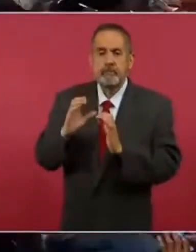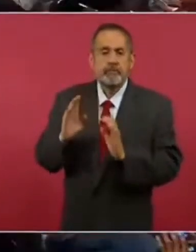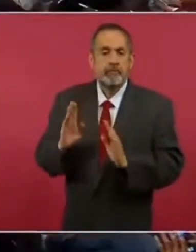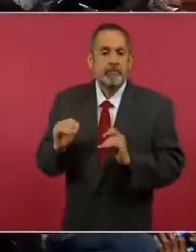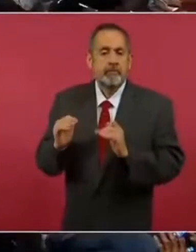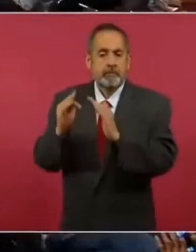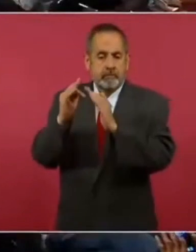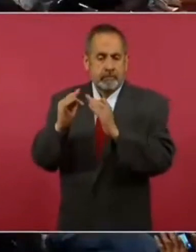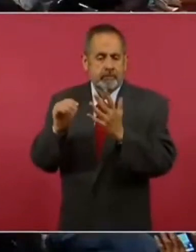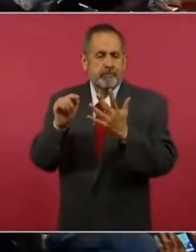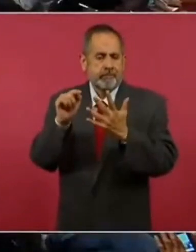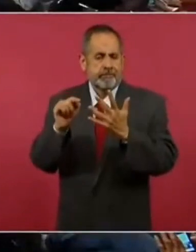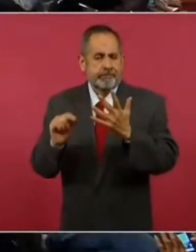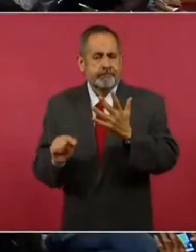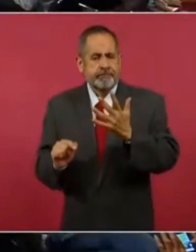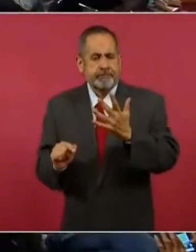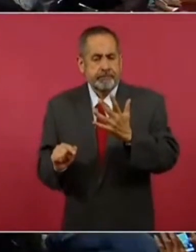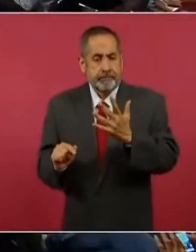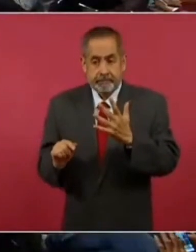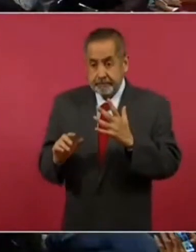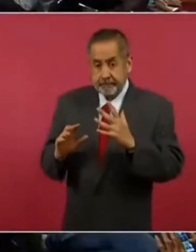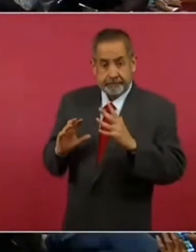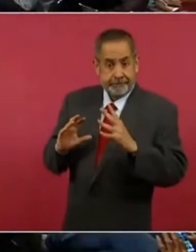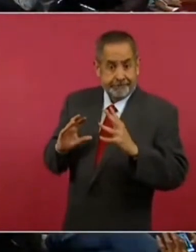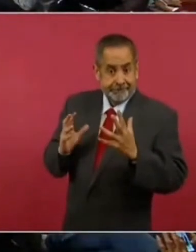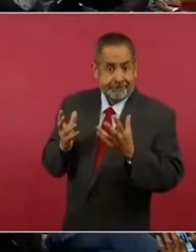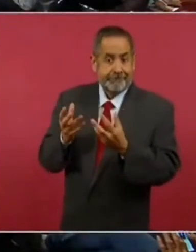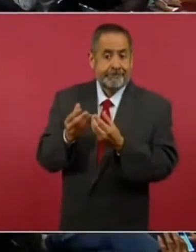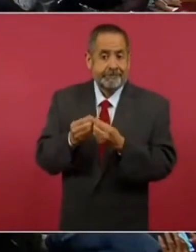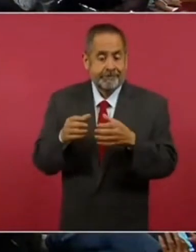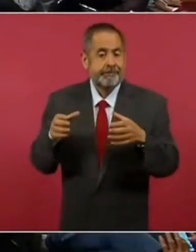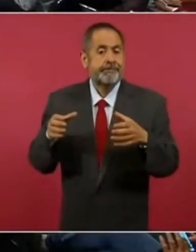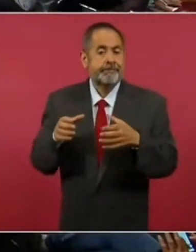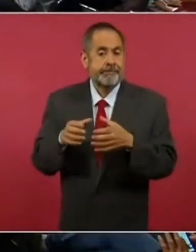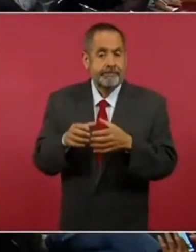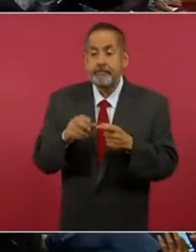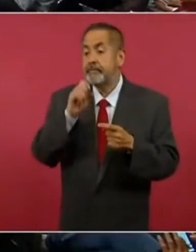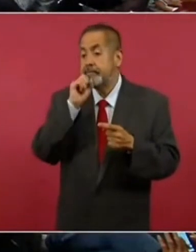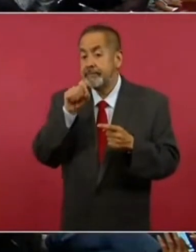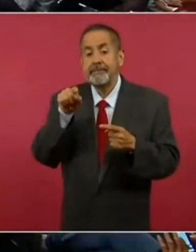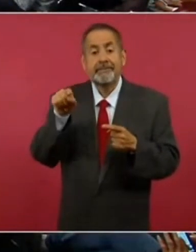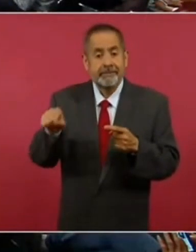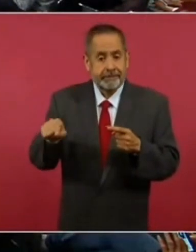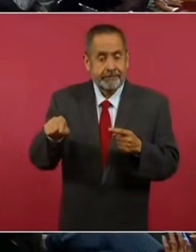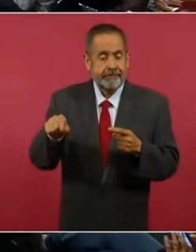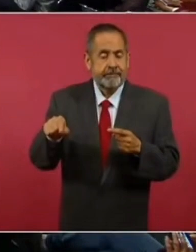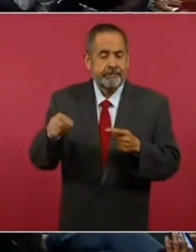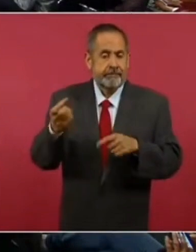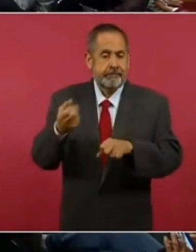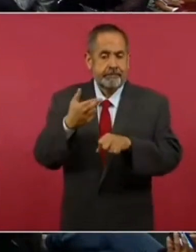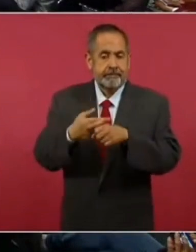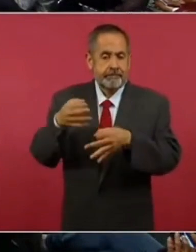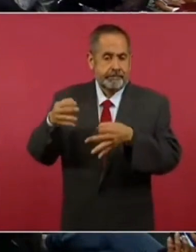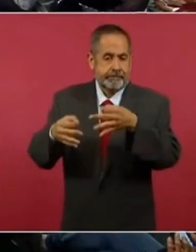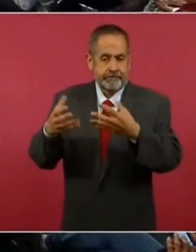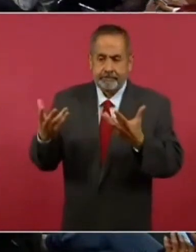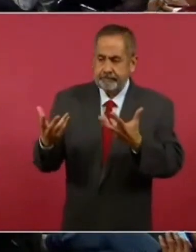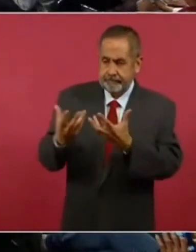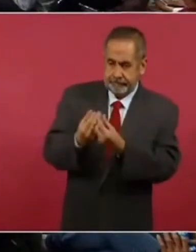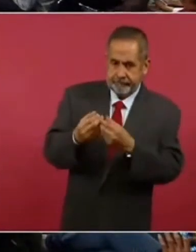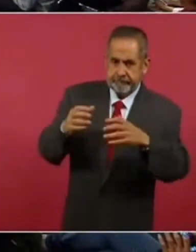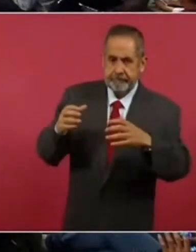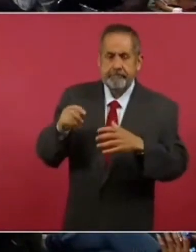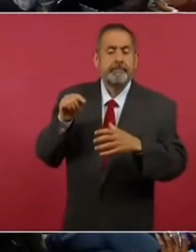de Asuntos Jurídicos de la propia Secretaría. Donde